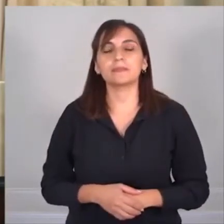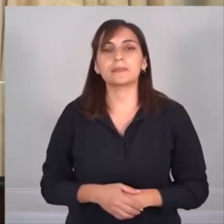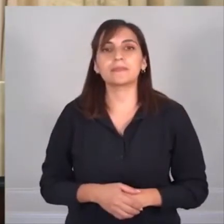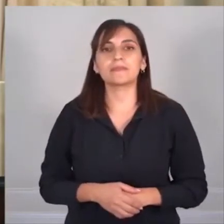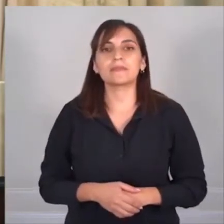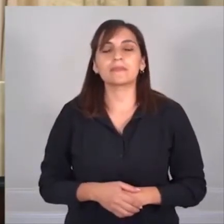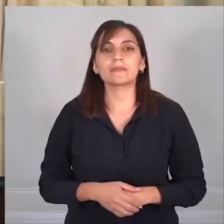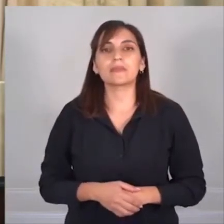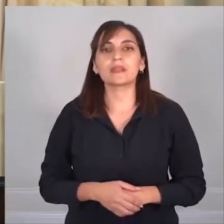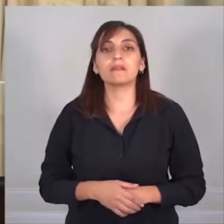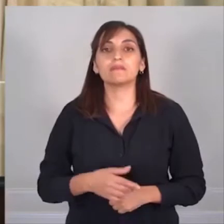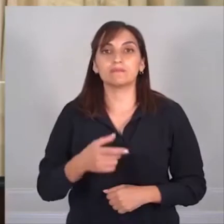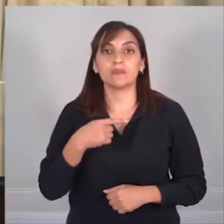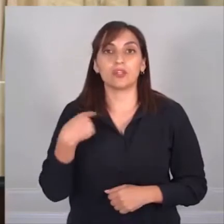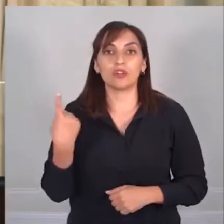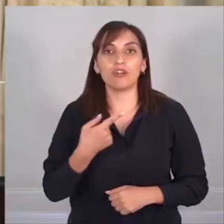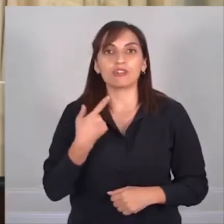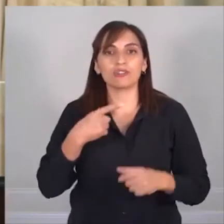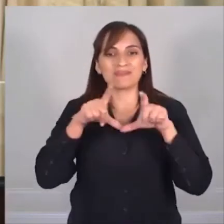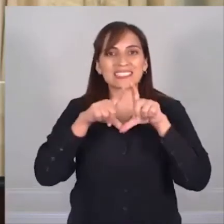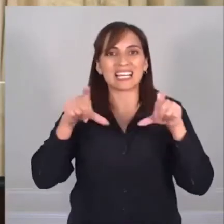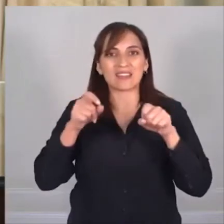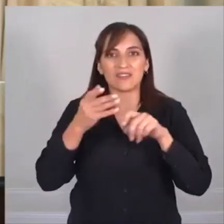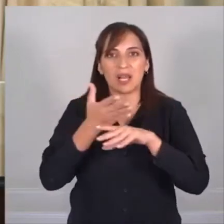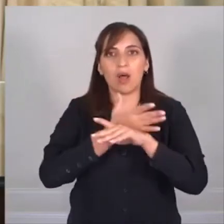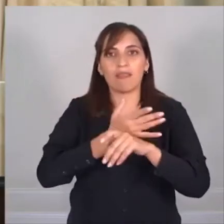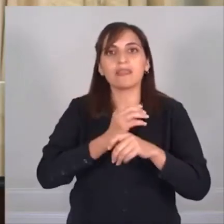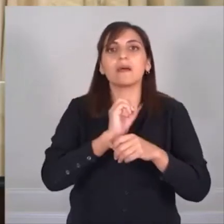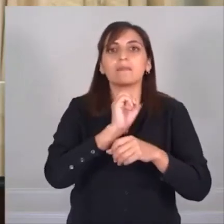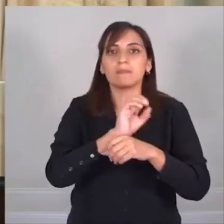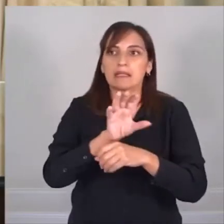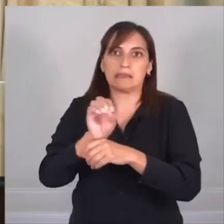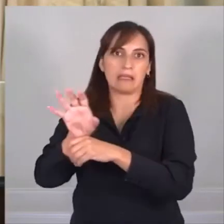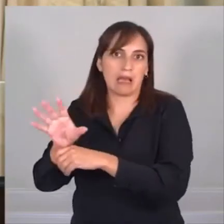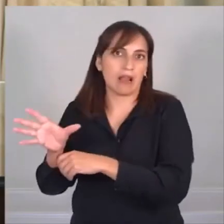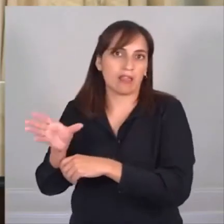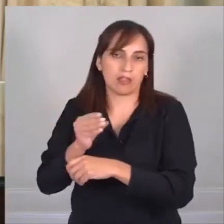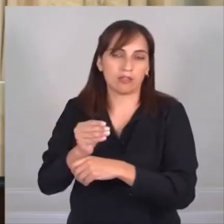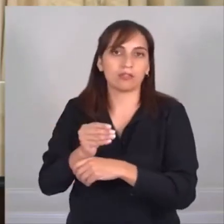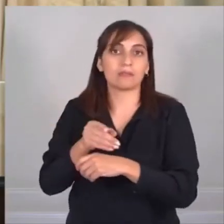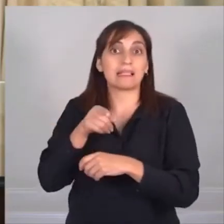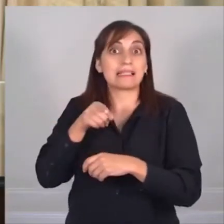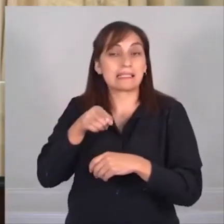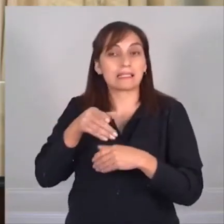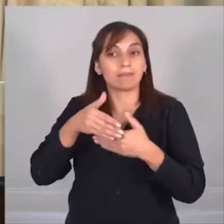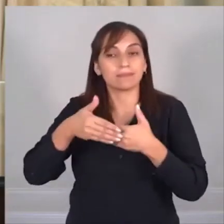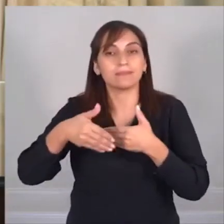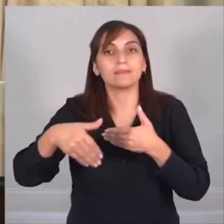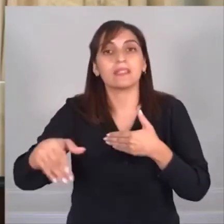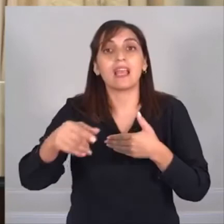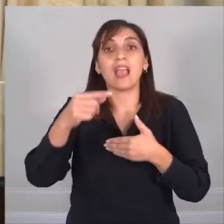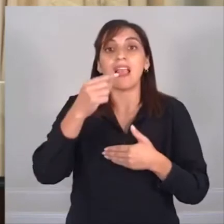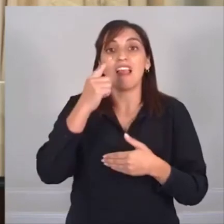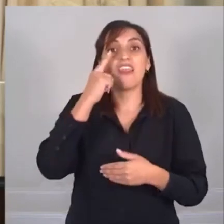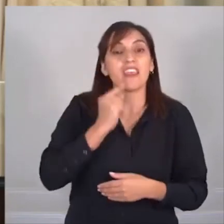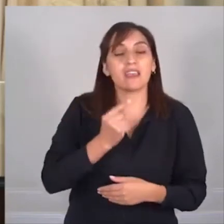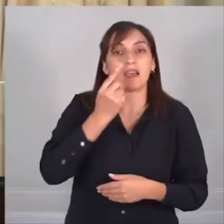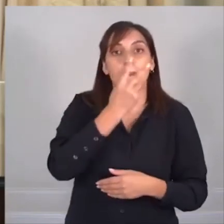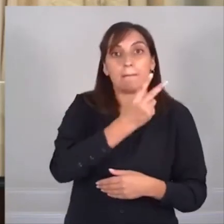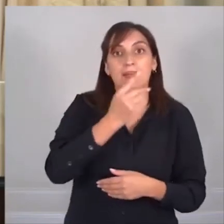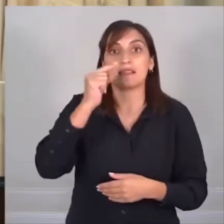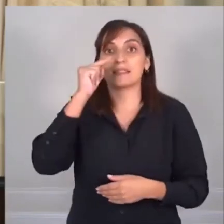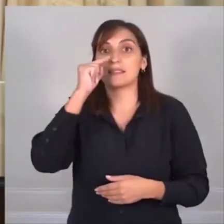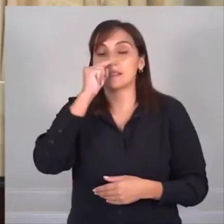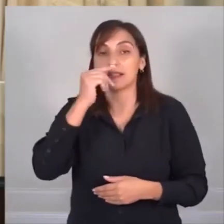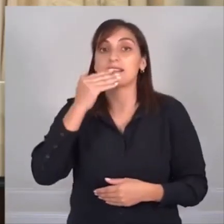Correspondientemente emitiremos nosotros los certificados que serán necesarios para circular. Recién el 27 de abril, es